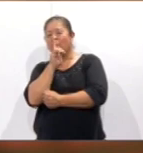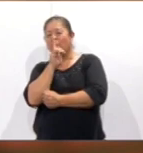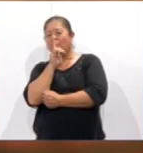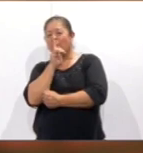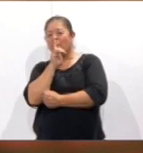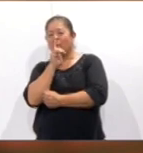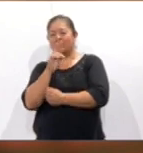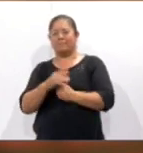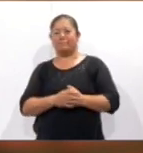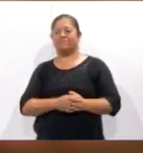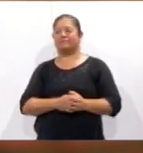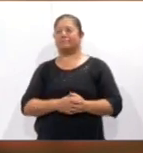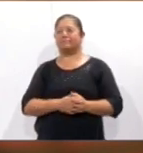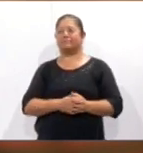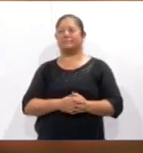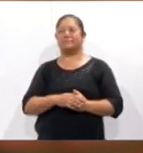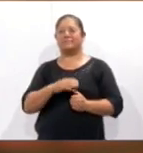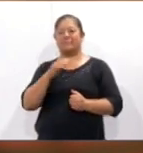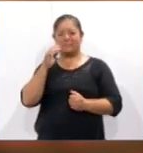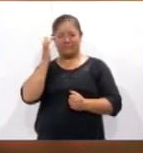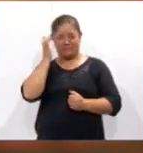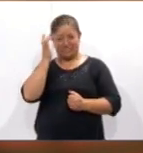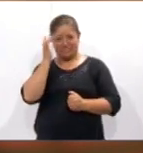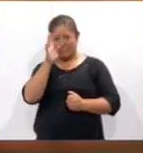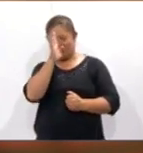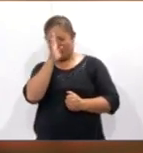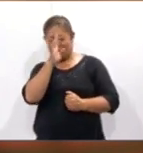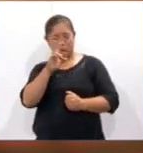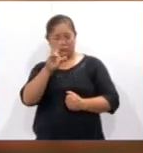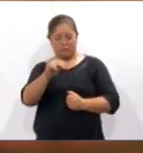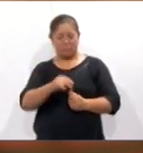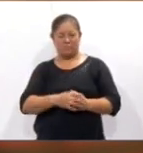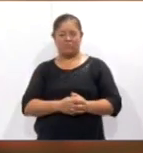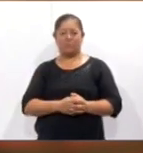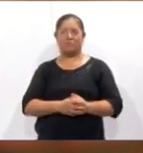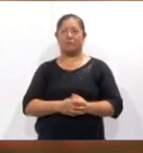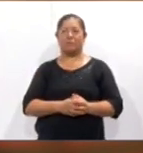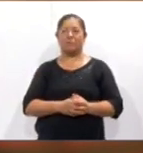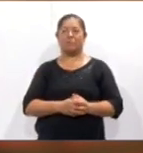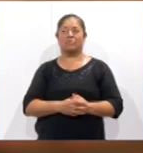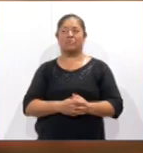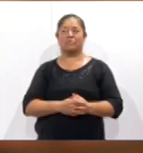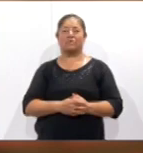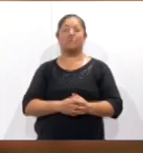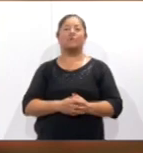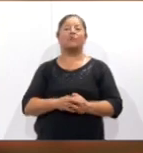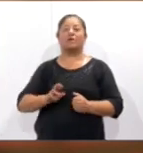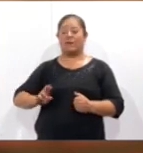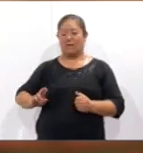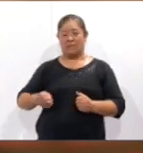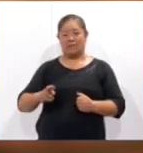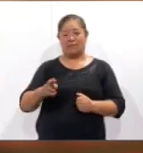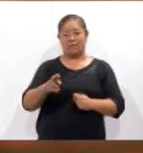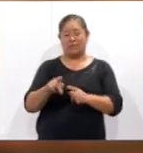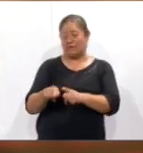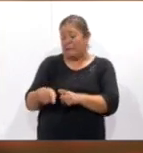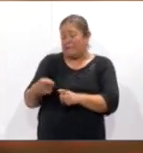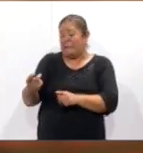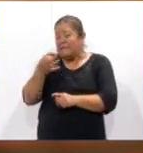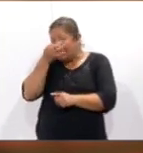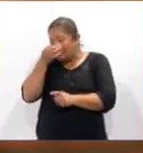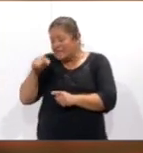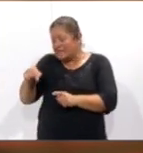la de la orillita del río, y la del